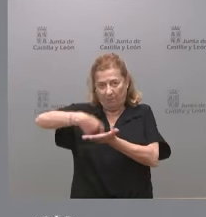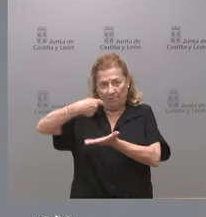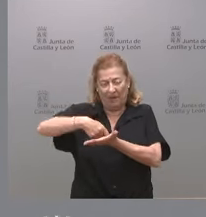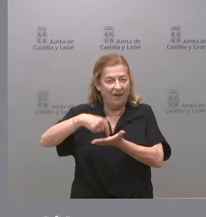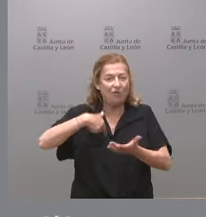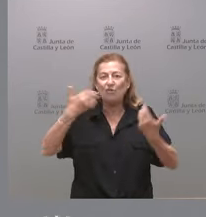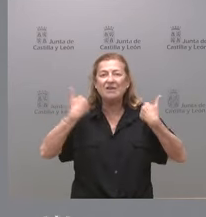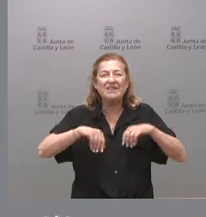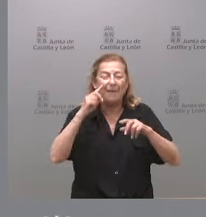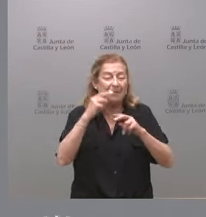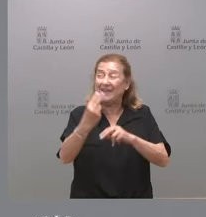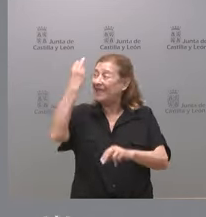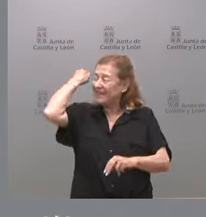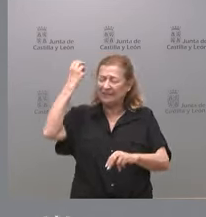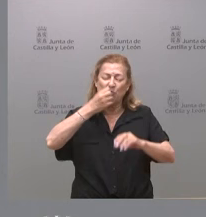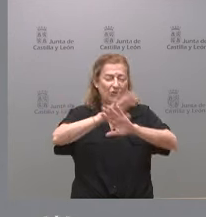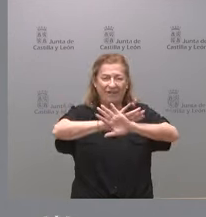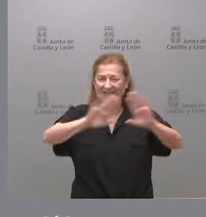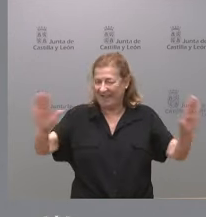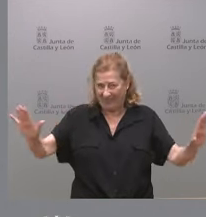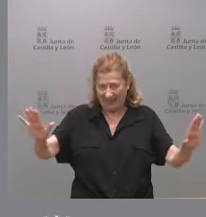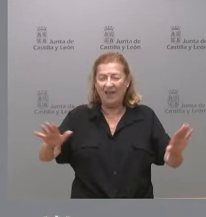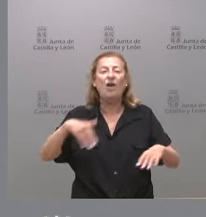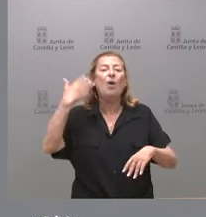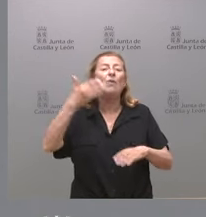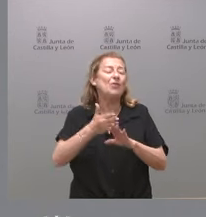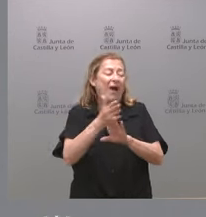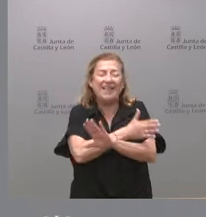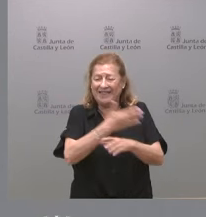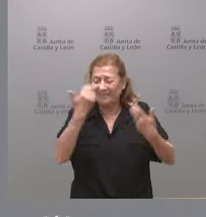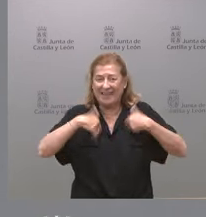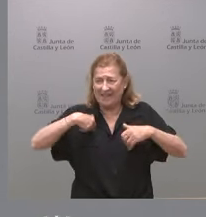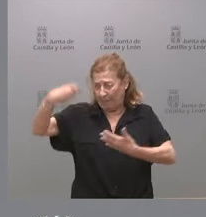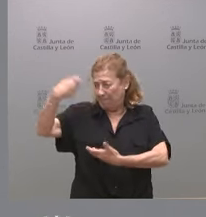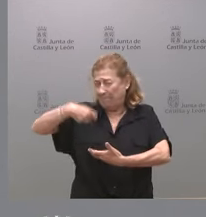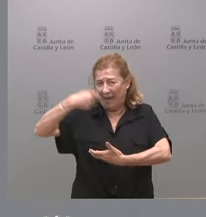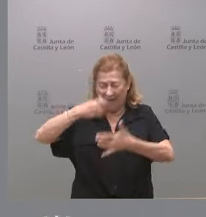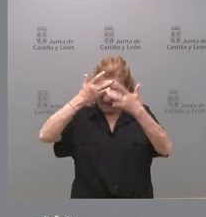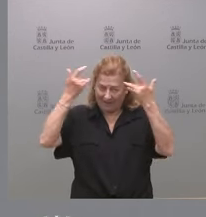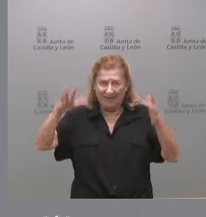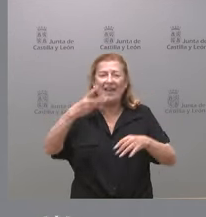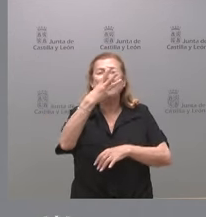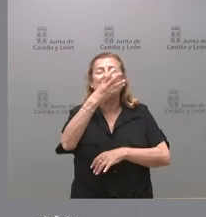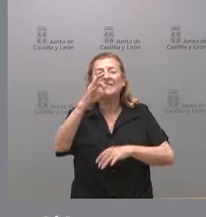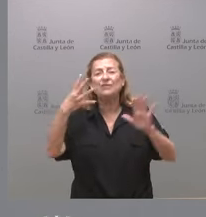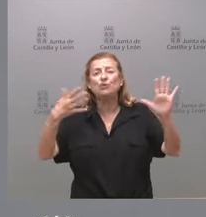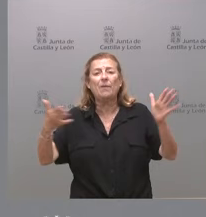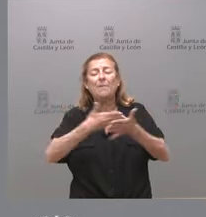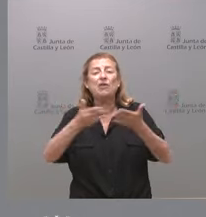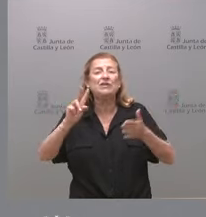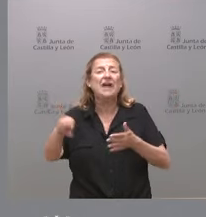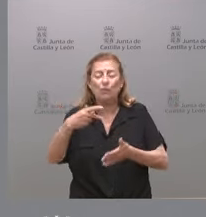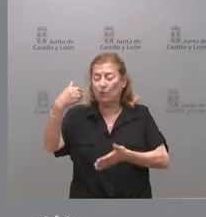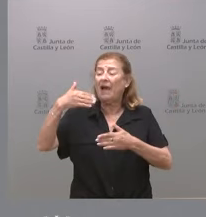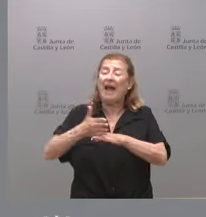no prefiero mirar para atrás y por tanto que cuanto antes se proceda a pagar estos 309 millones de euros y cuanto antes